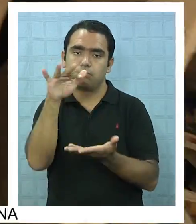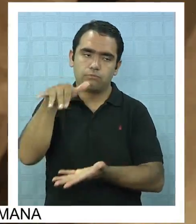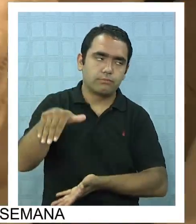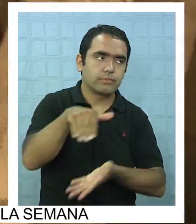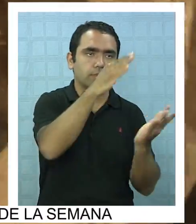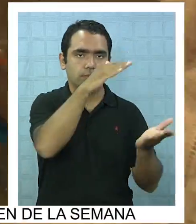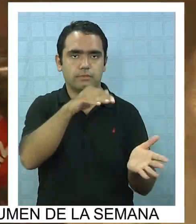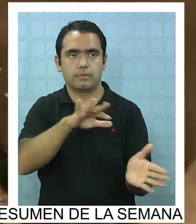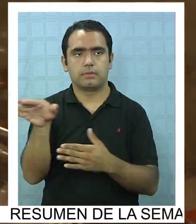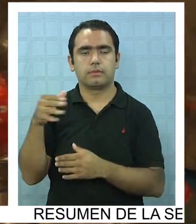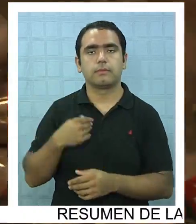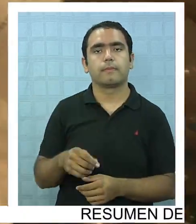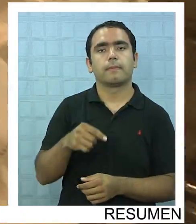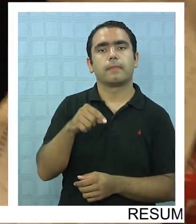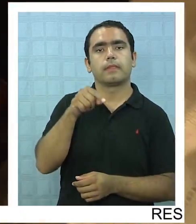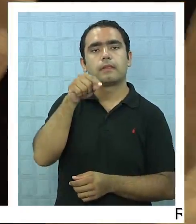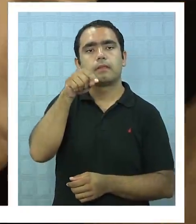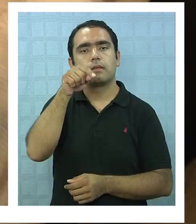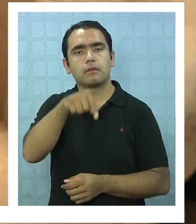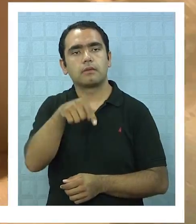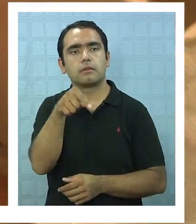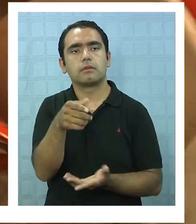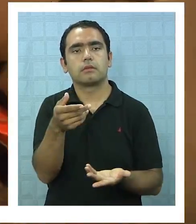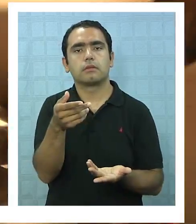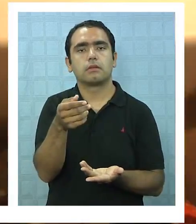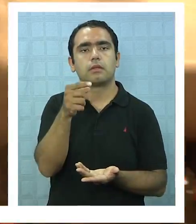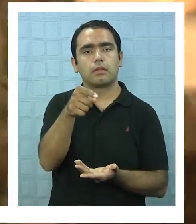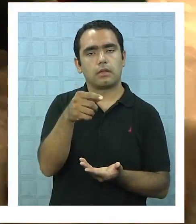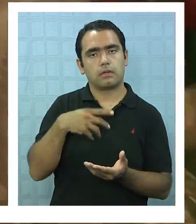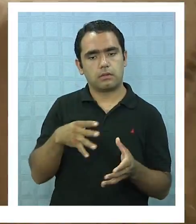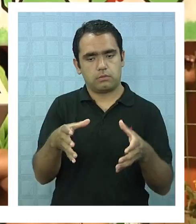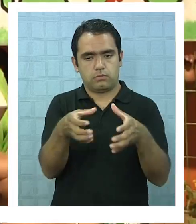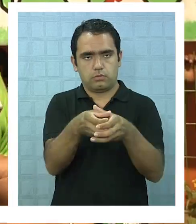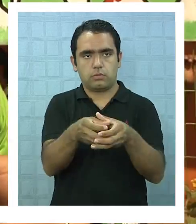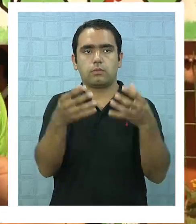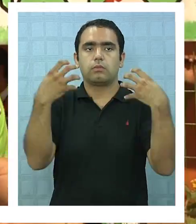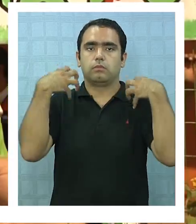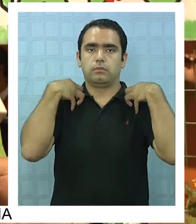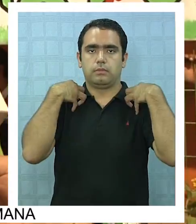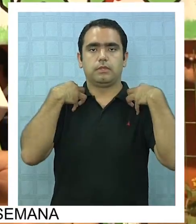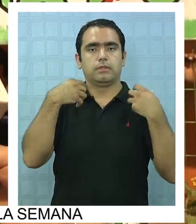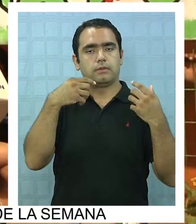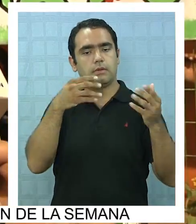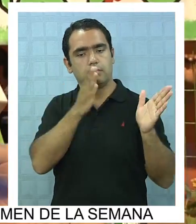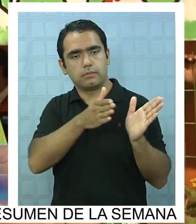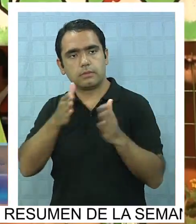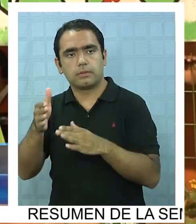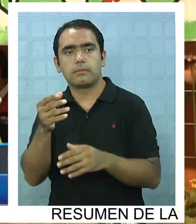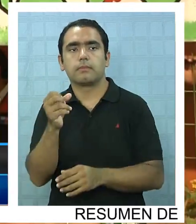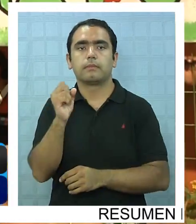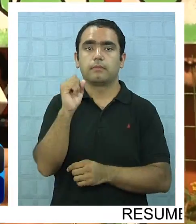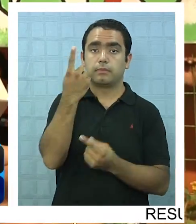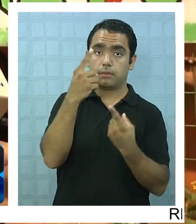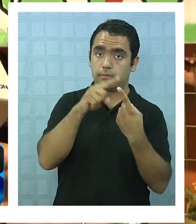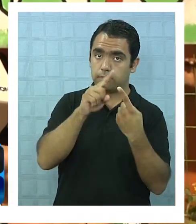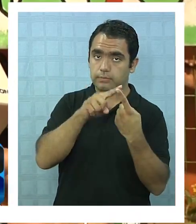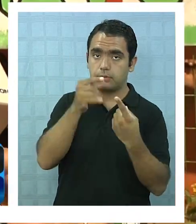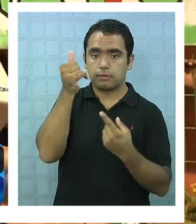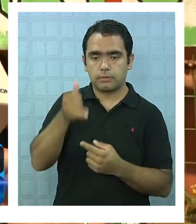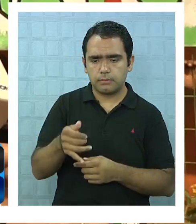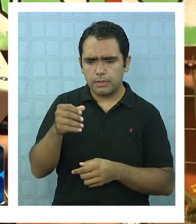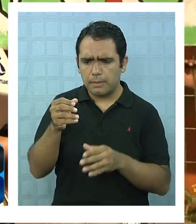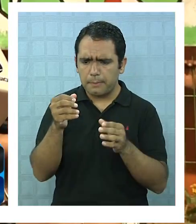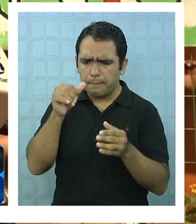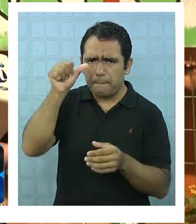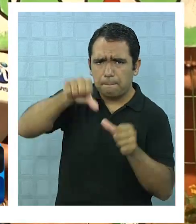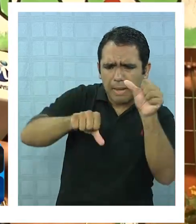última escala en el manejo domiciliario o personal de los residuos. Primero hay que reparar, o sea, primero hay que preparar aquello que se